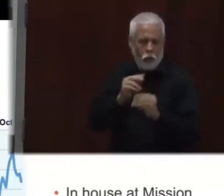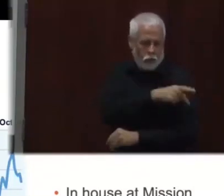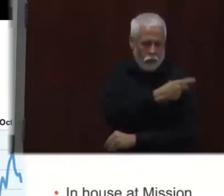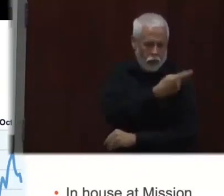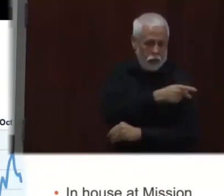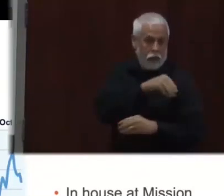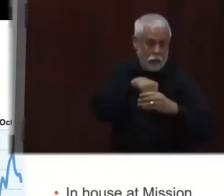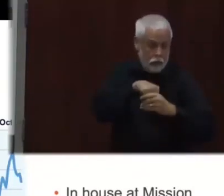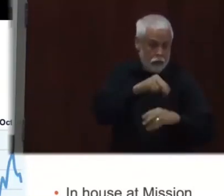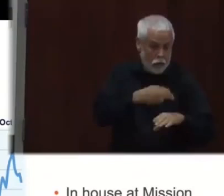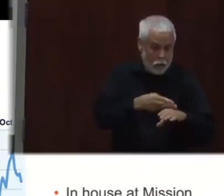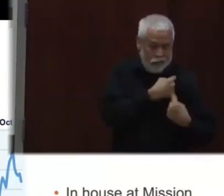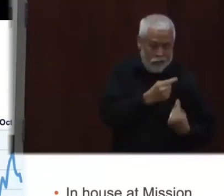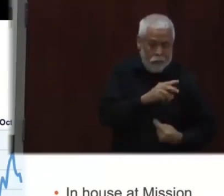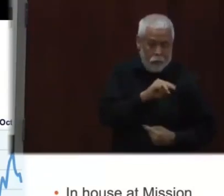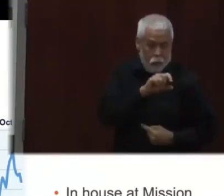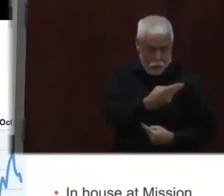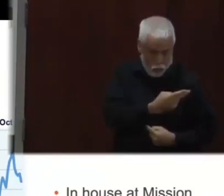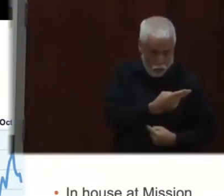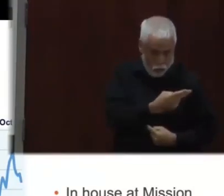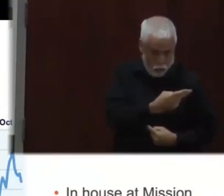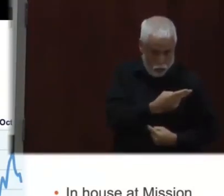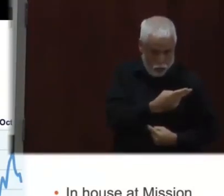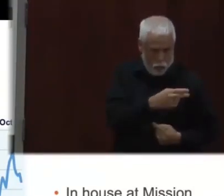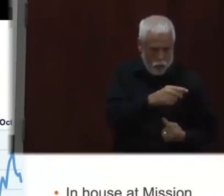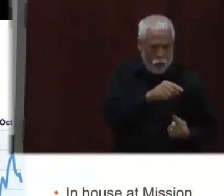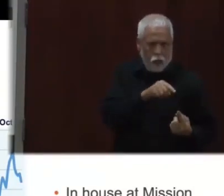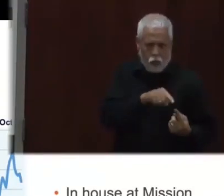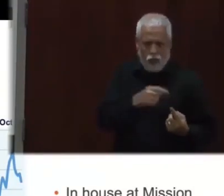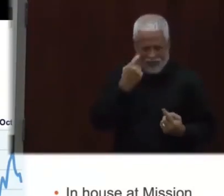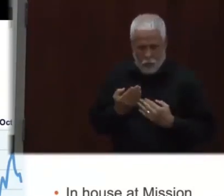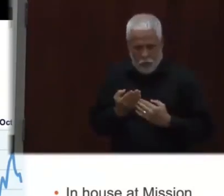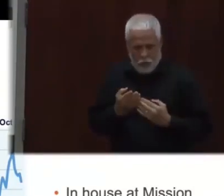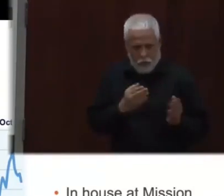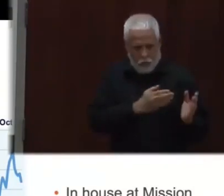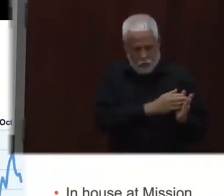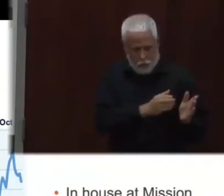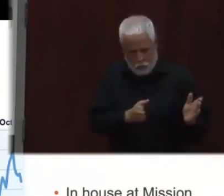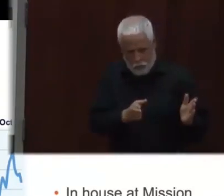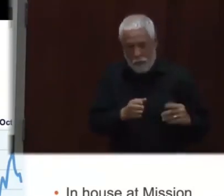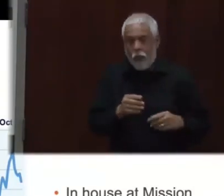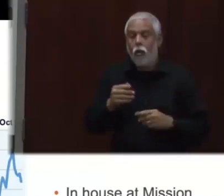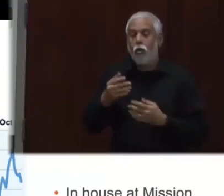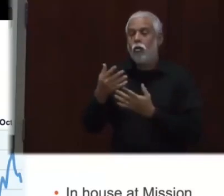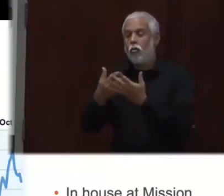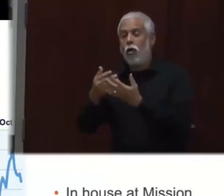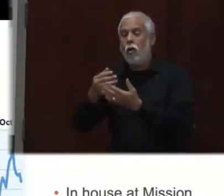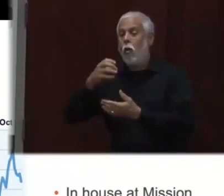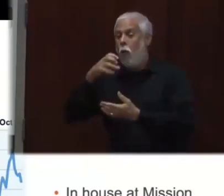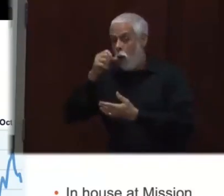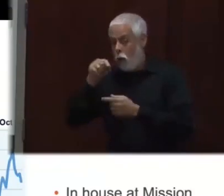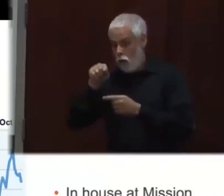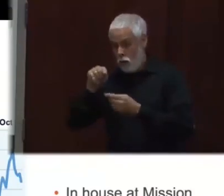aquellos que están en la unidad de cuidados intensivos y los que están en gris son las personas que están usando